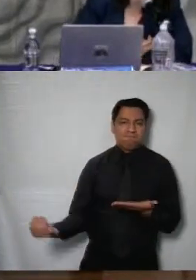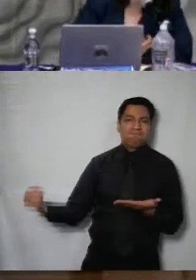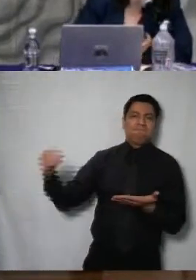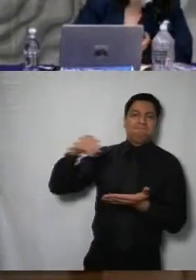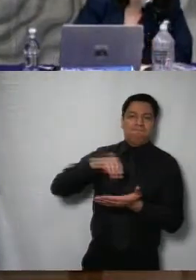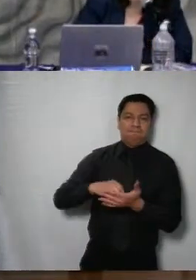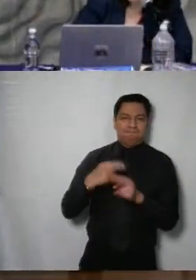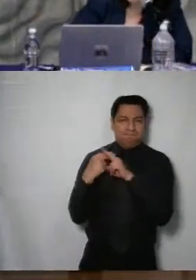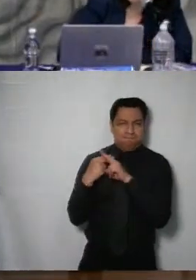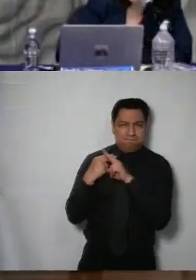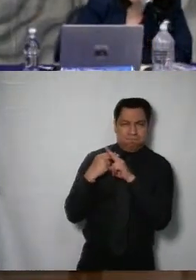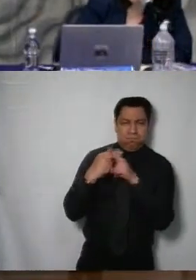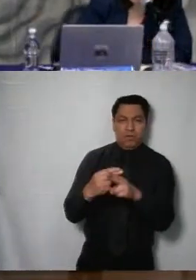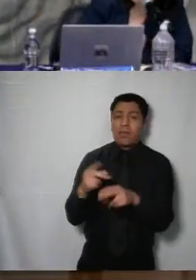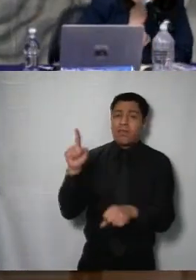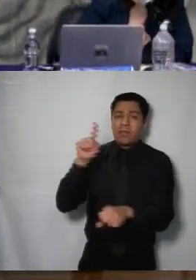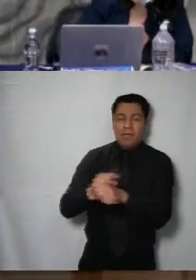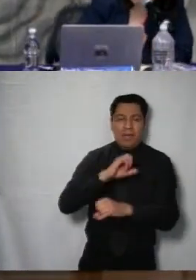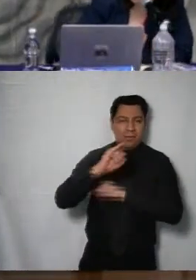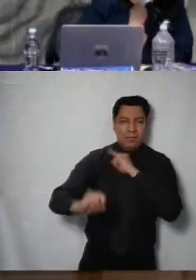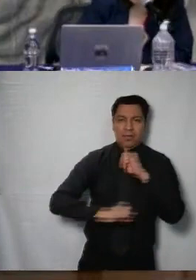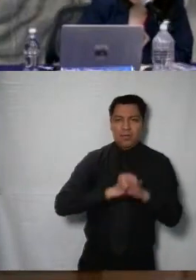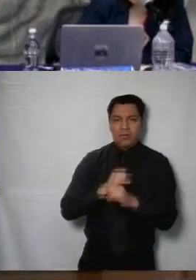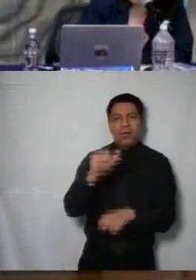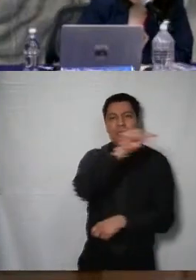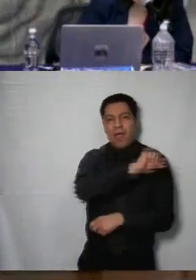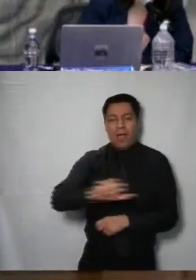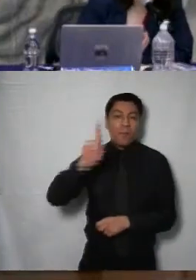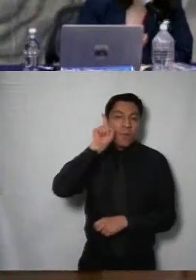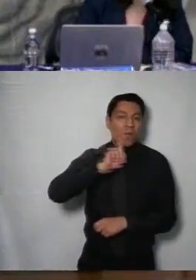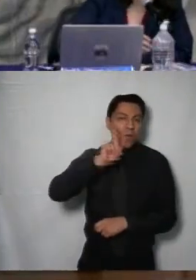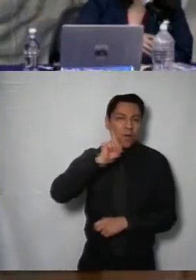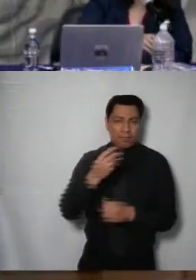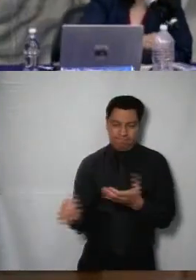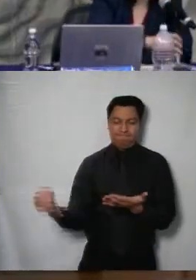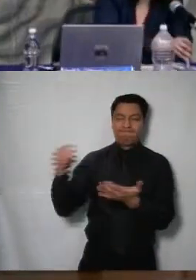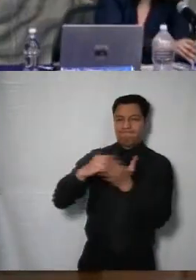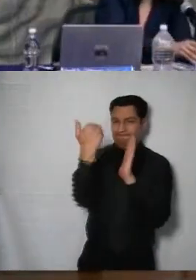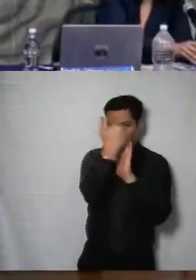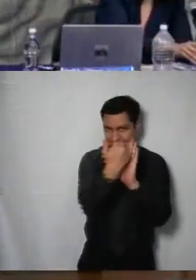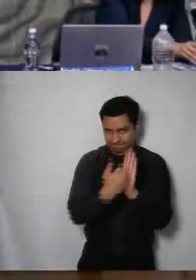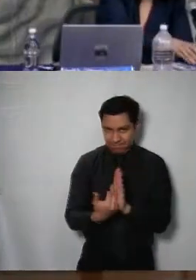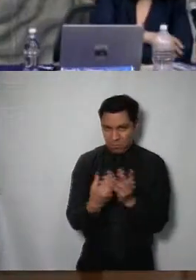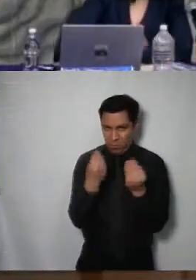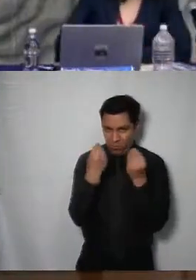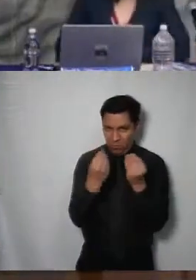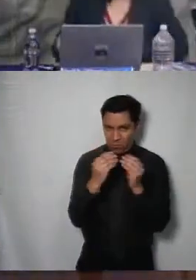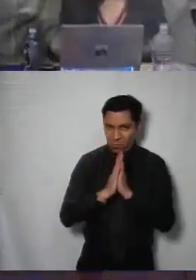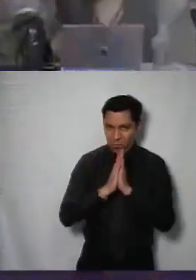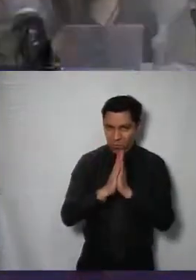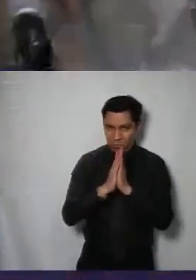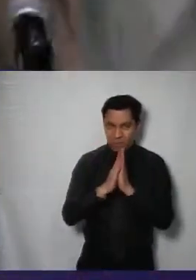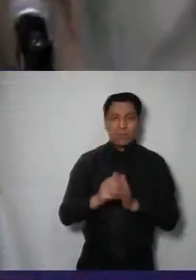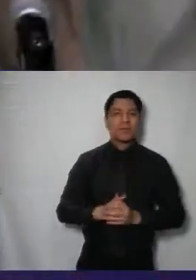el tema de la conmemoración del Día Internacional de la Mujer de la que estamos organizando las comisionadas, gracias Muchas gracias comisionada